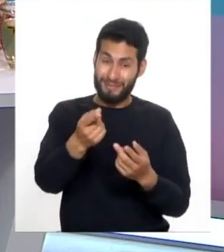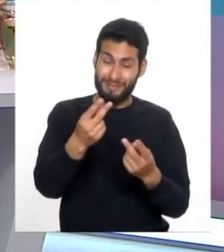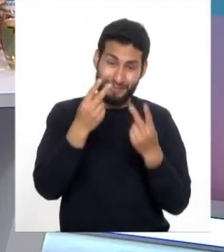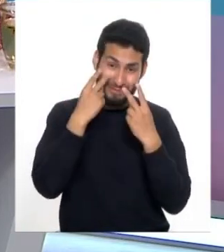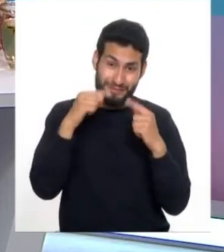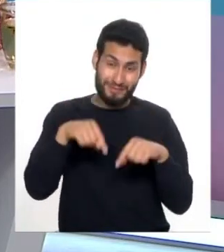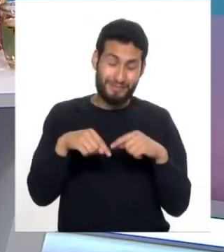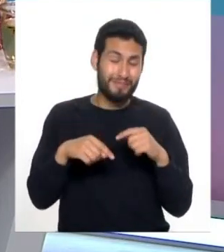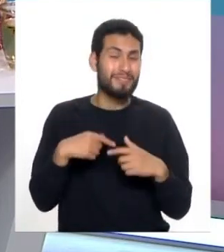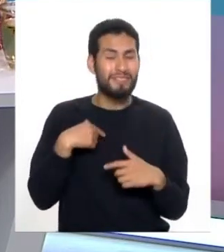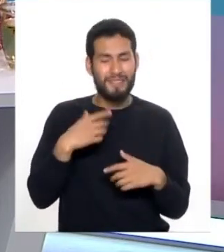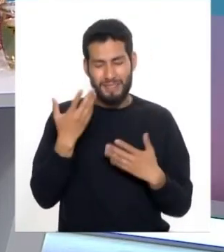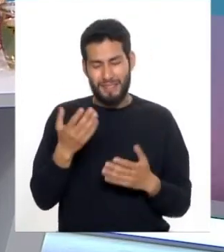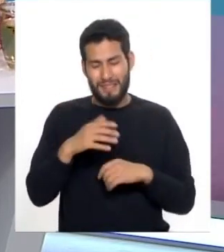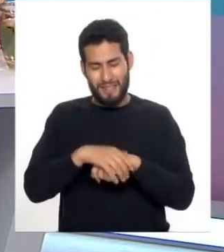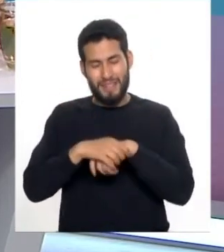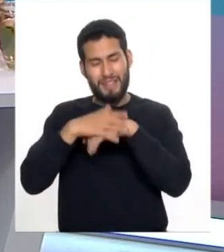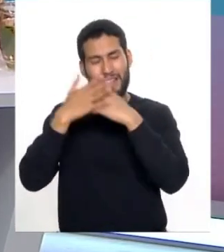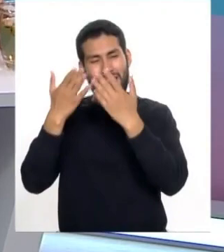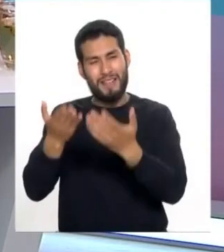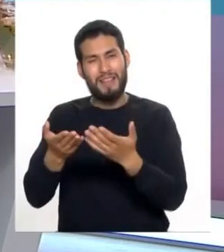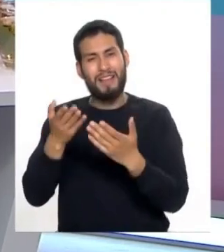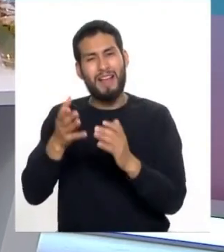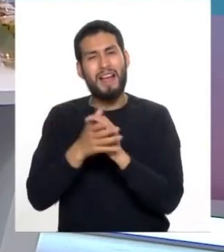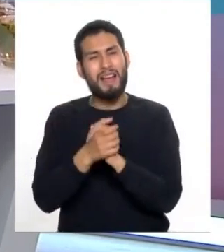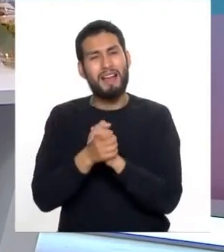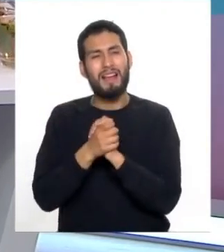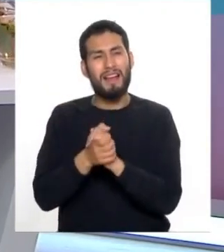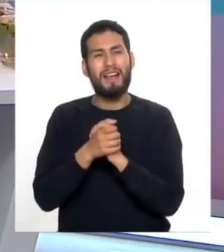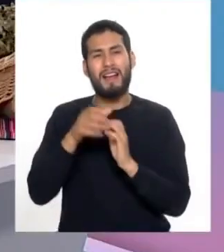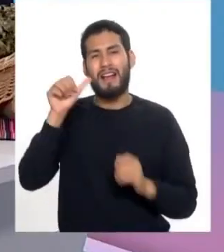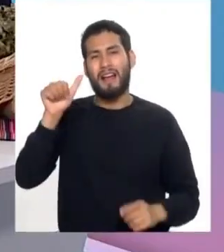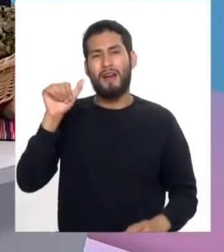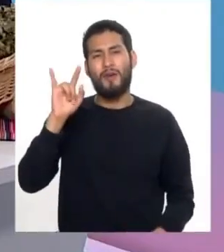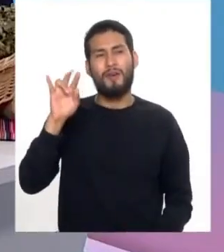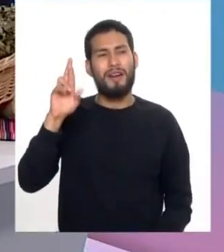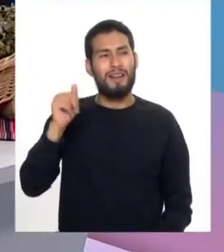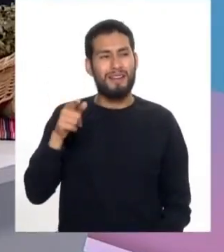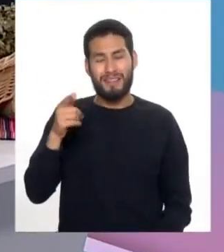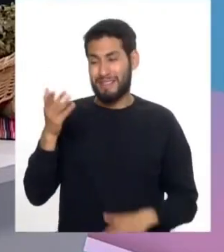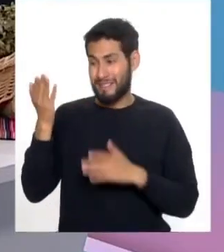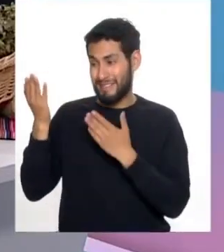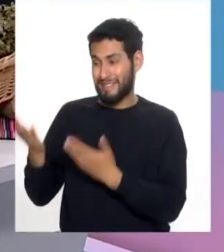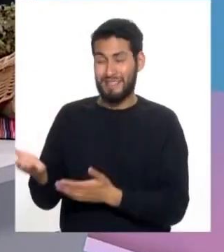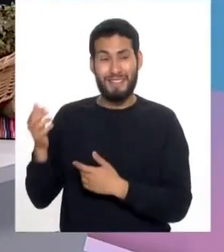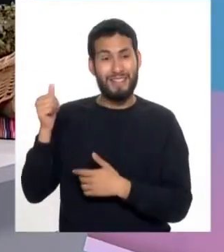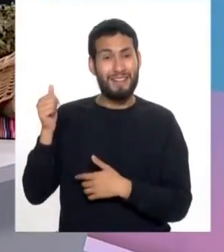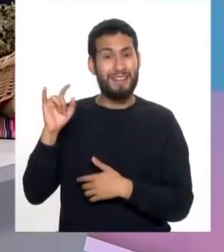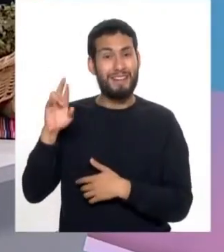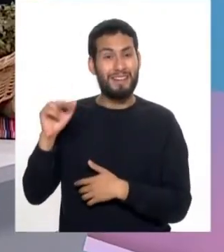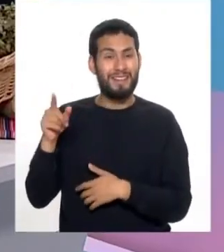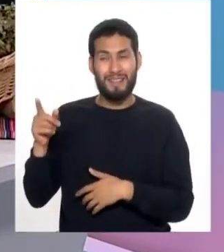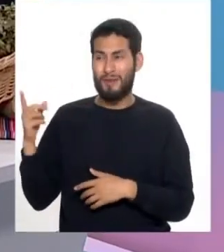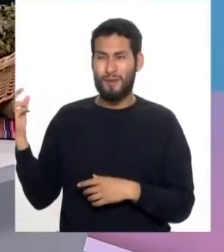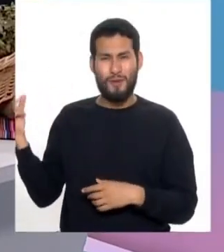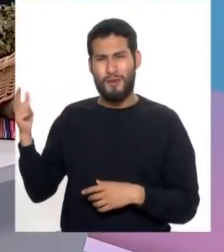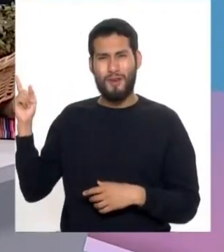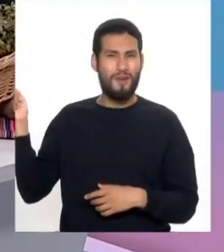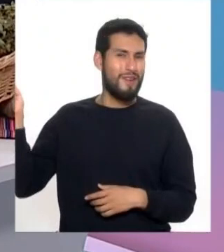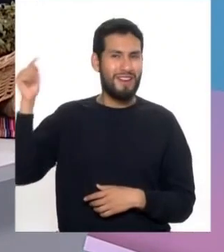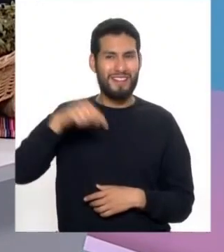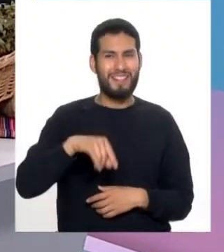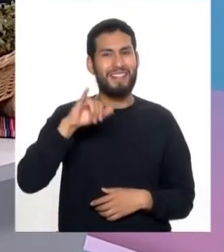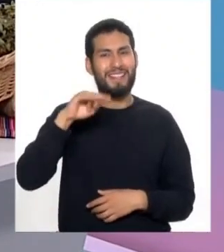aquí en el bloque y saludar a nuestra querida amiga Aura querida Aura ya la tenemos aquí con nosotros a volado desde Lino